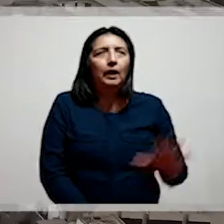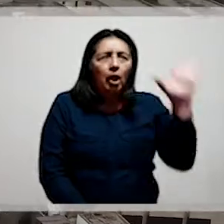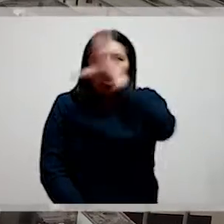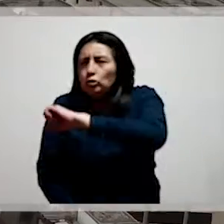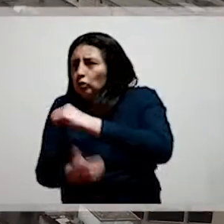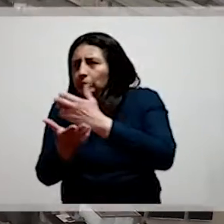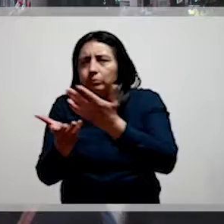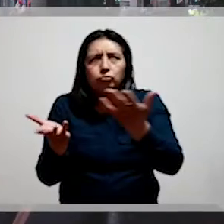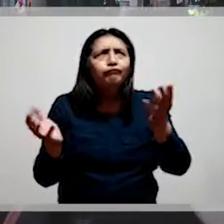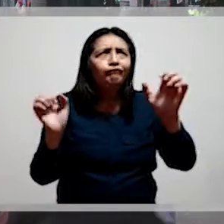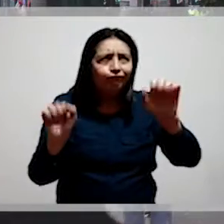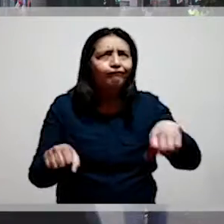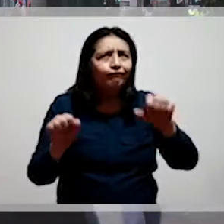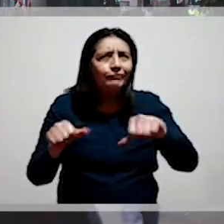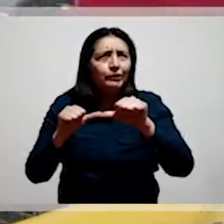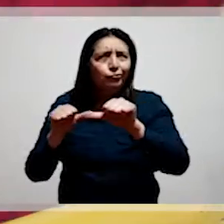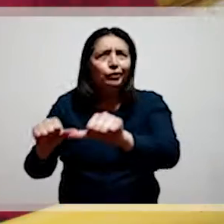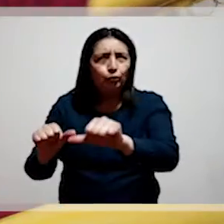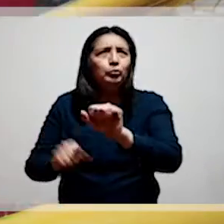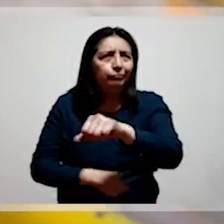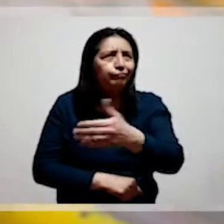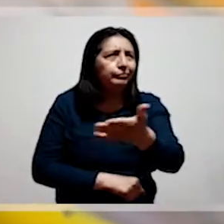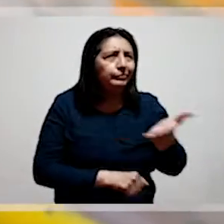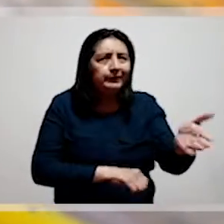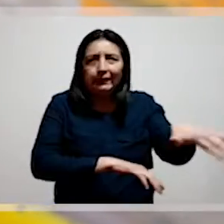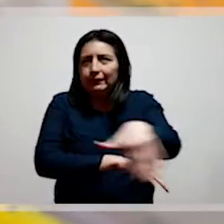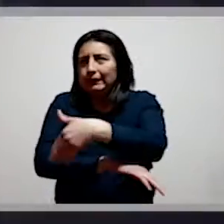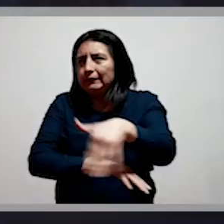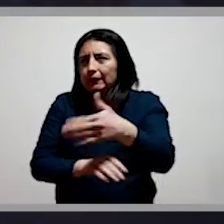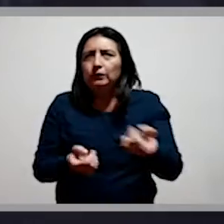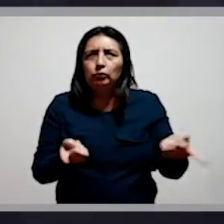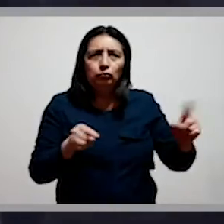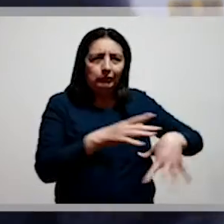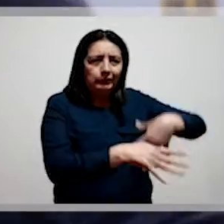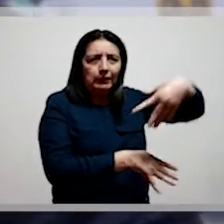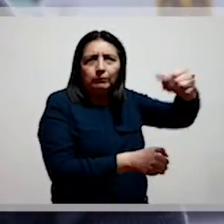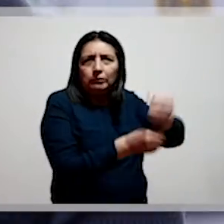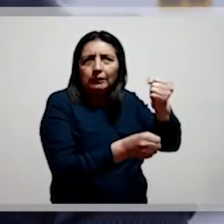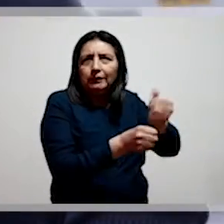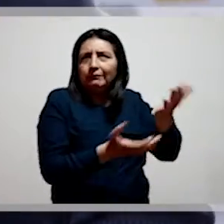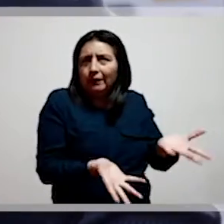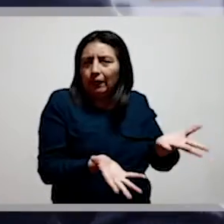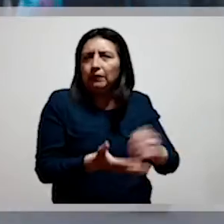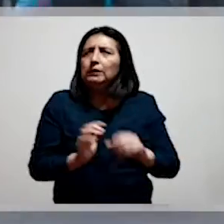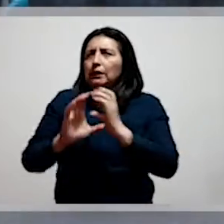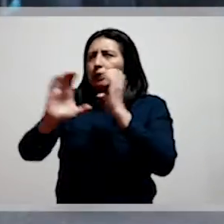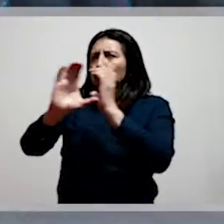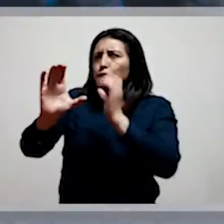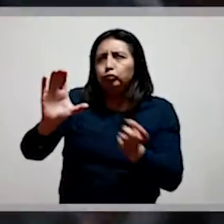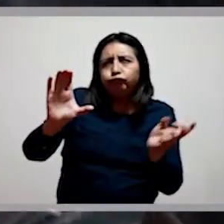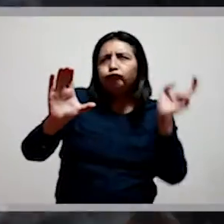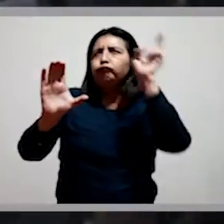No lo vemos, pero sigue ahí. En las calles, al salir a trabajar. En el